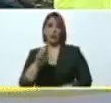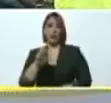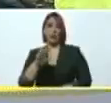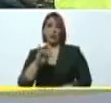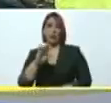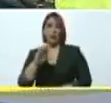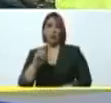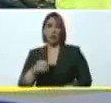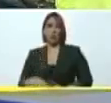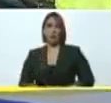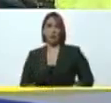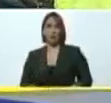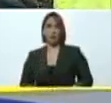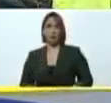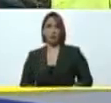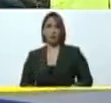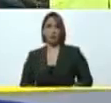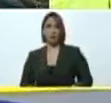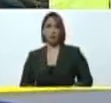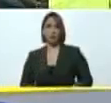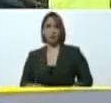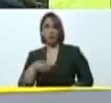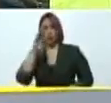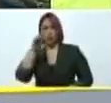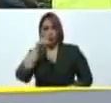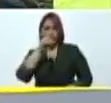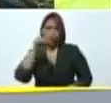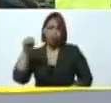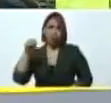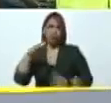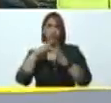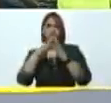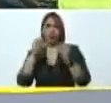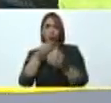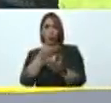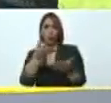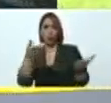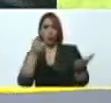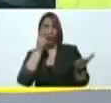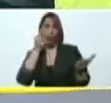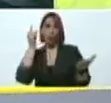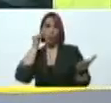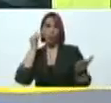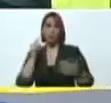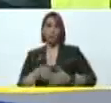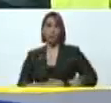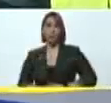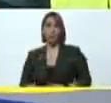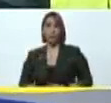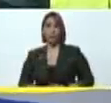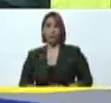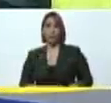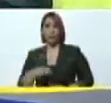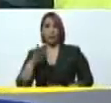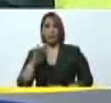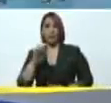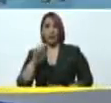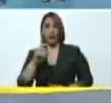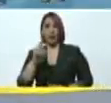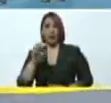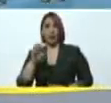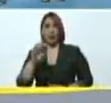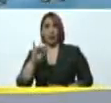ahijados y ahijadas. Que Dios me los bendiga a los ahijados y a las ahijadas de Federico Quirós.